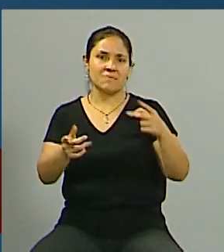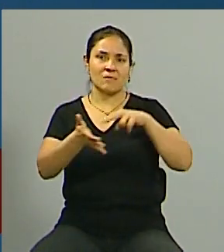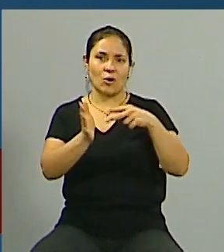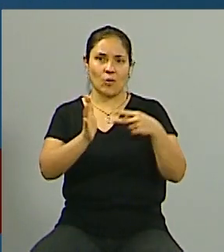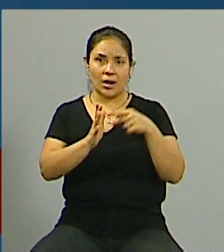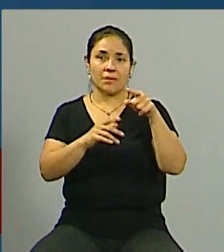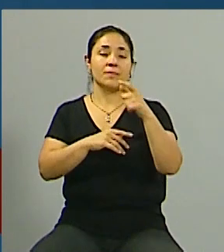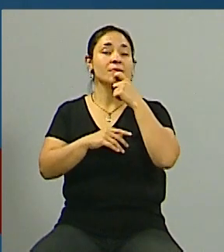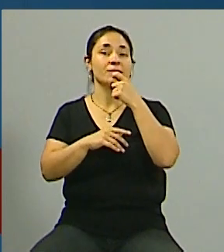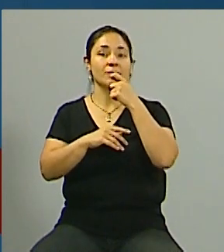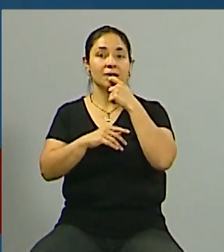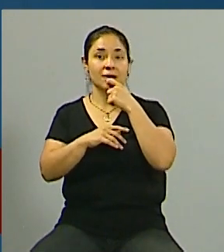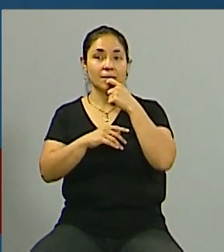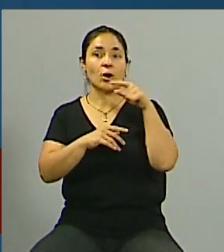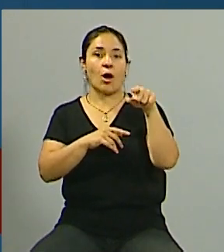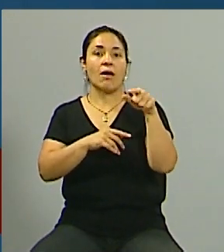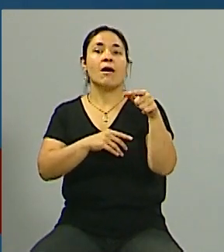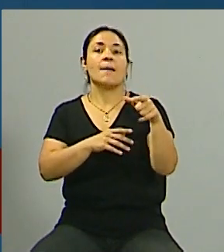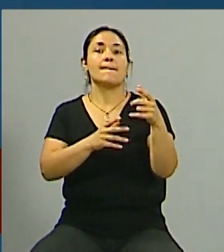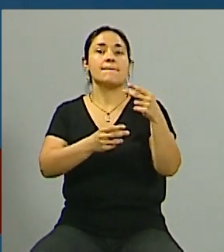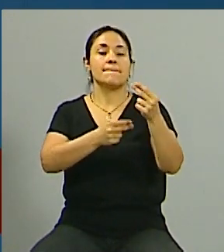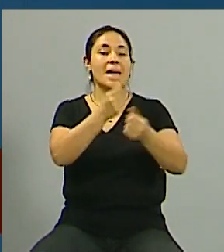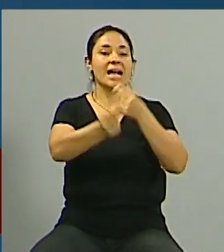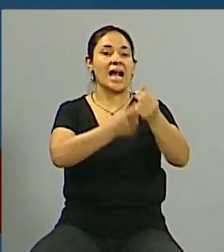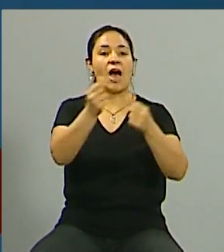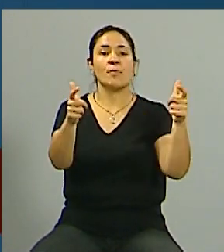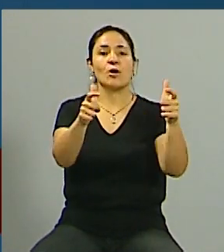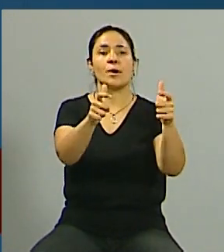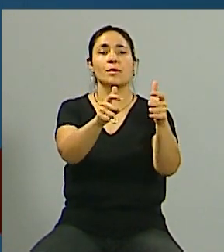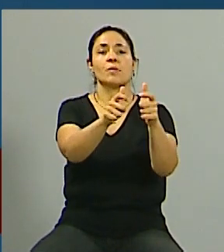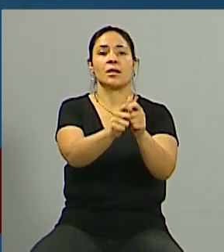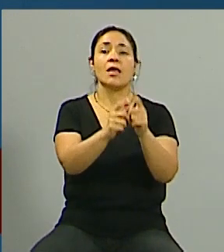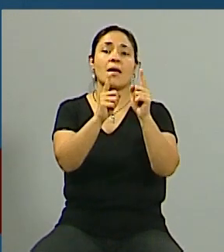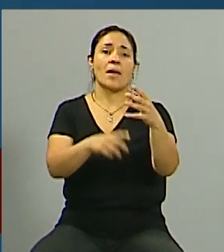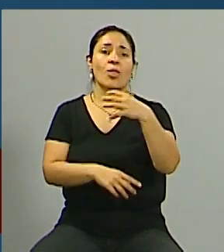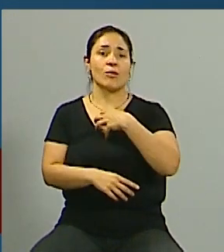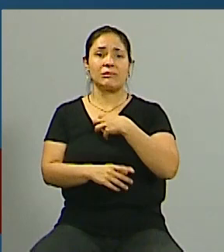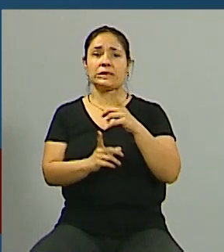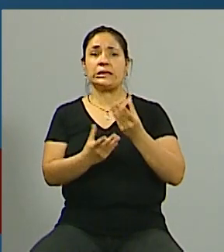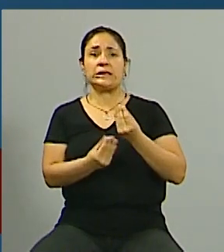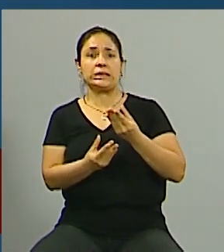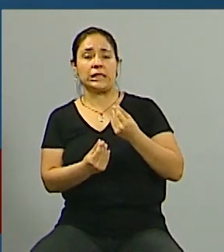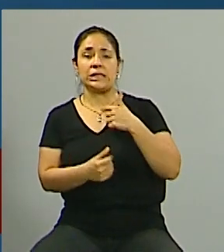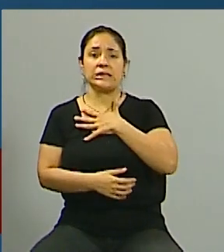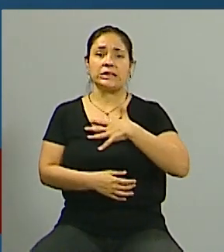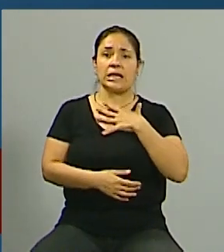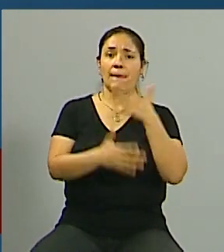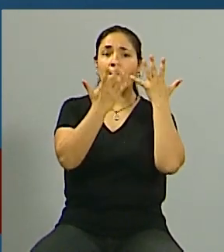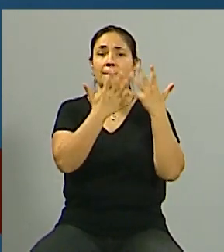esto hace que se genere una mayor retracción en el mercado sumado al miedo de los propietarios de saber que van a perder